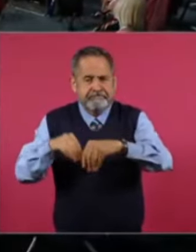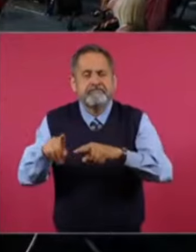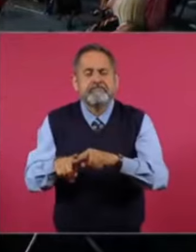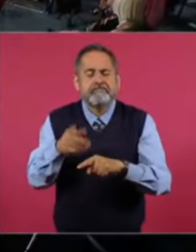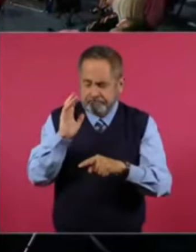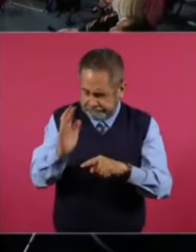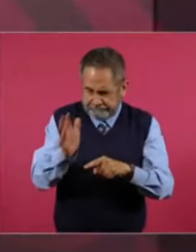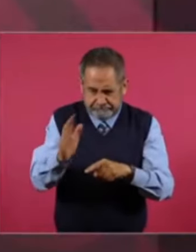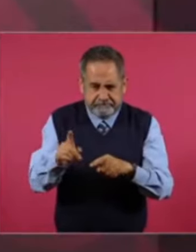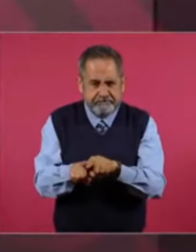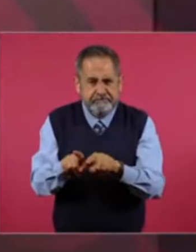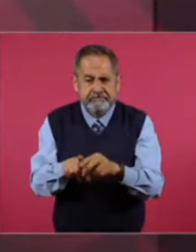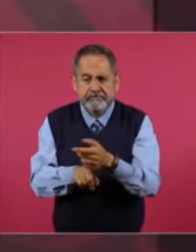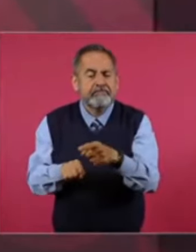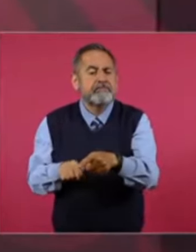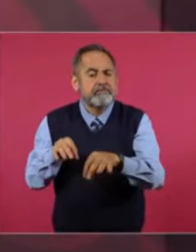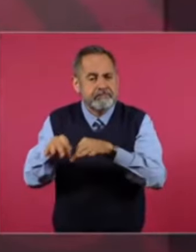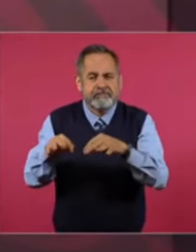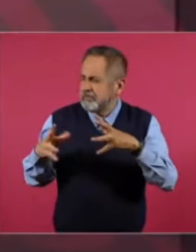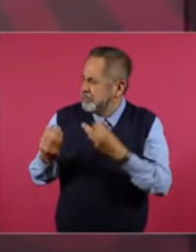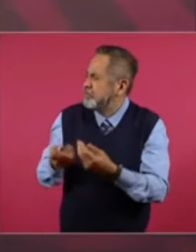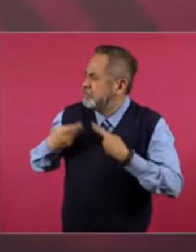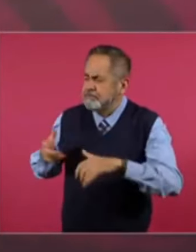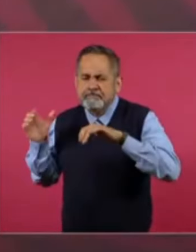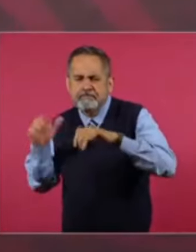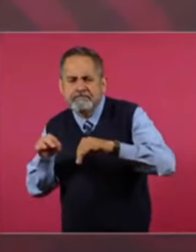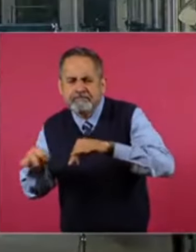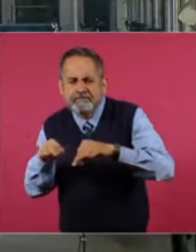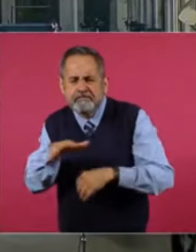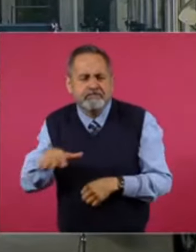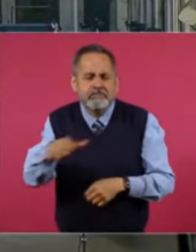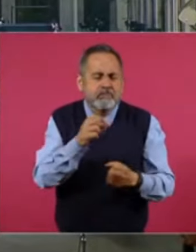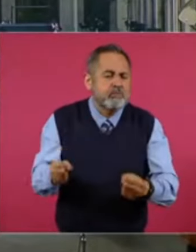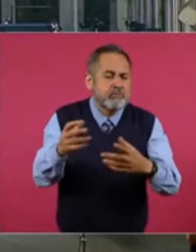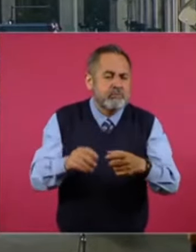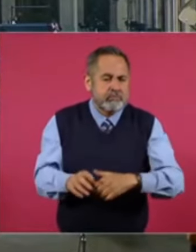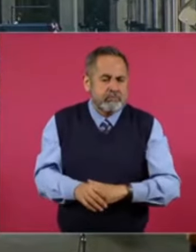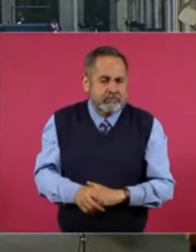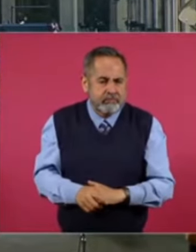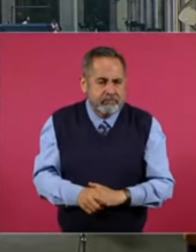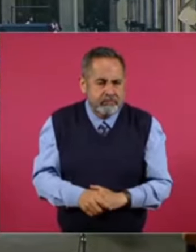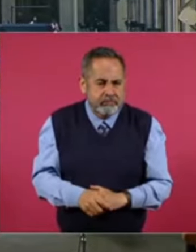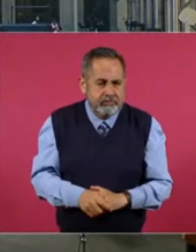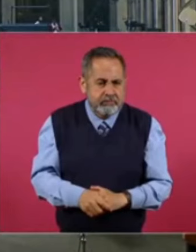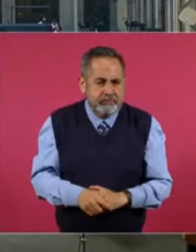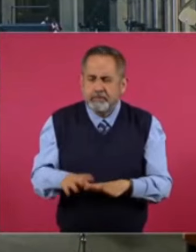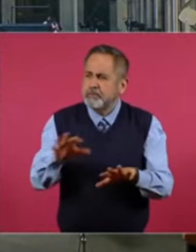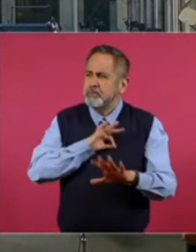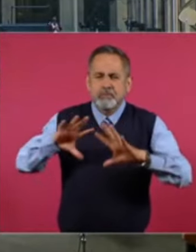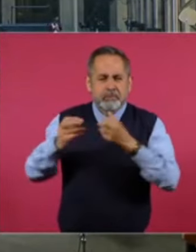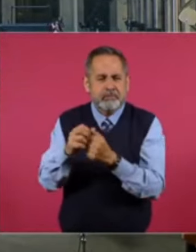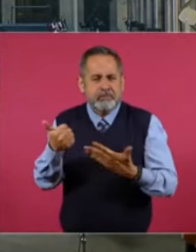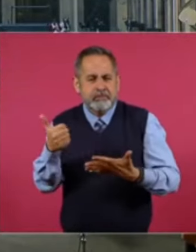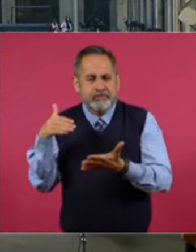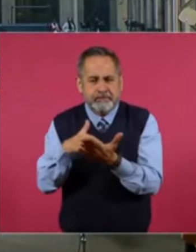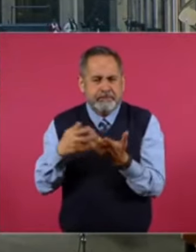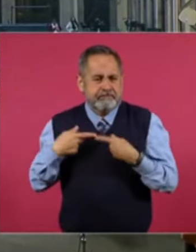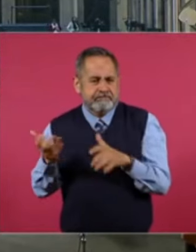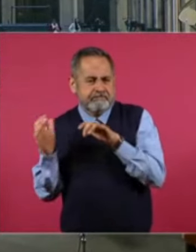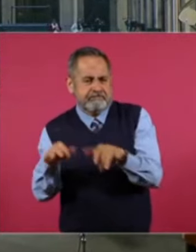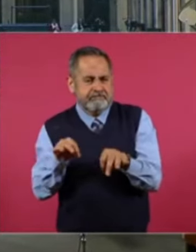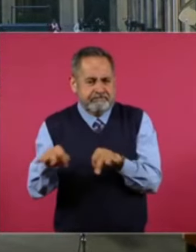Están. Trabajando. ¿Cuántos obreros? En Salina Cruz. Cerca de seis mil. Cerca de seis mil trabajadores.